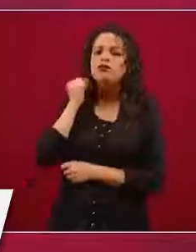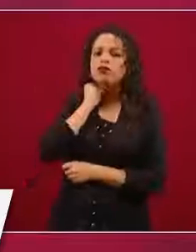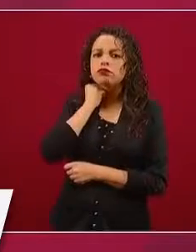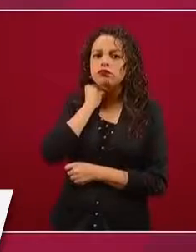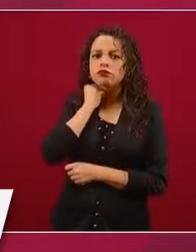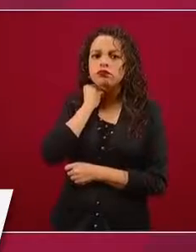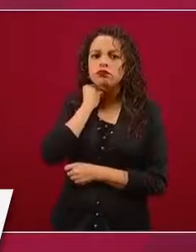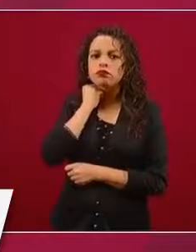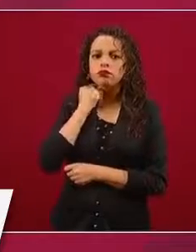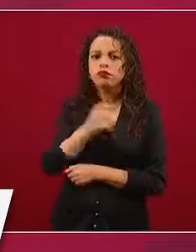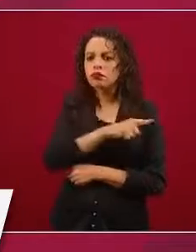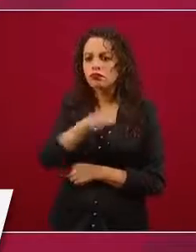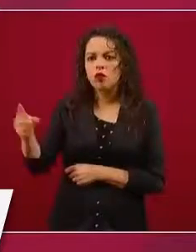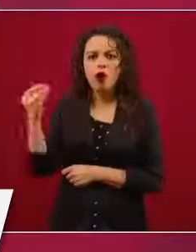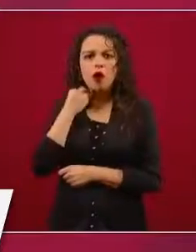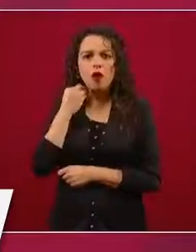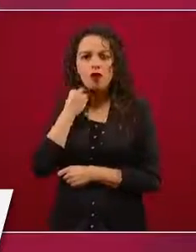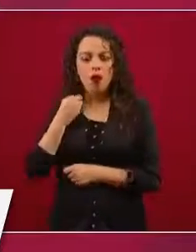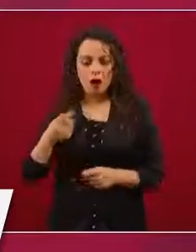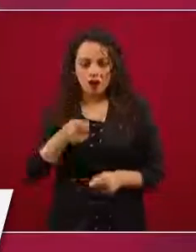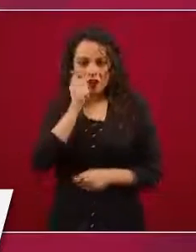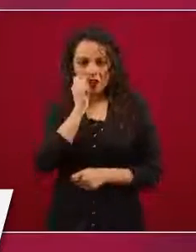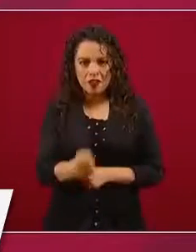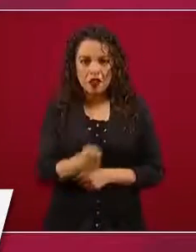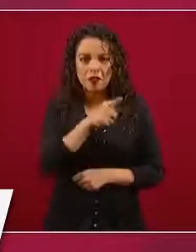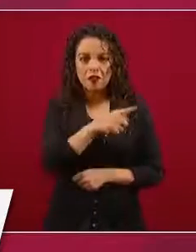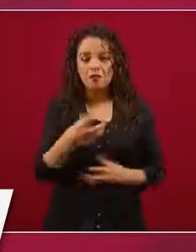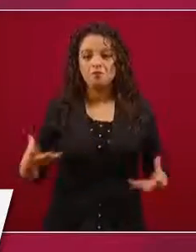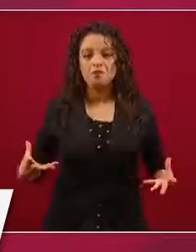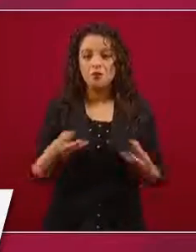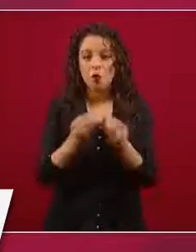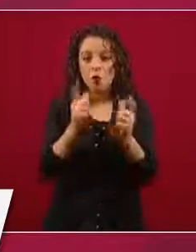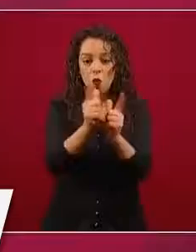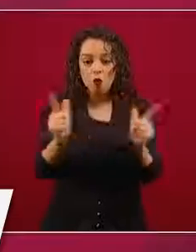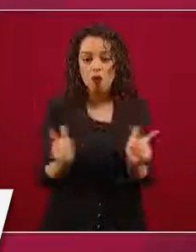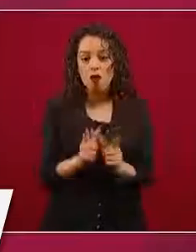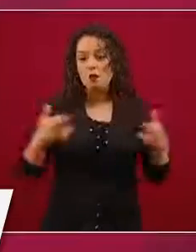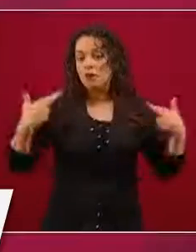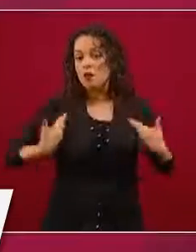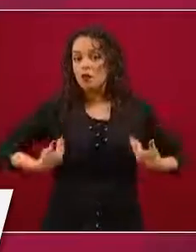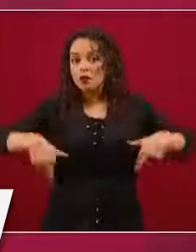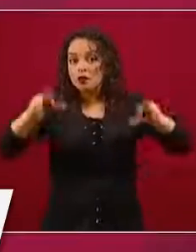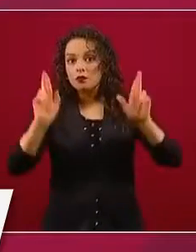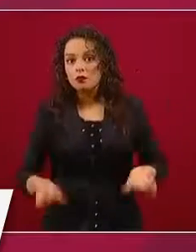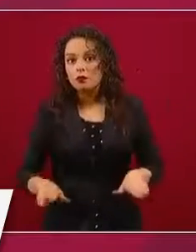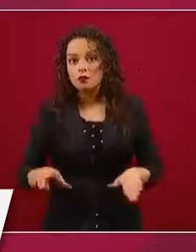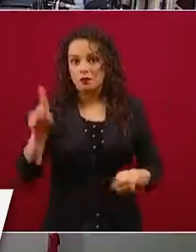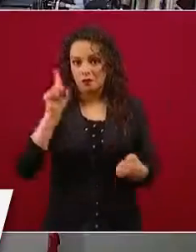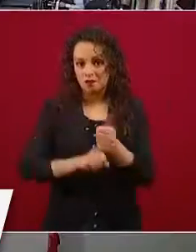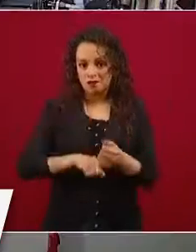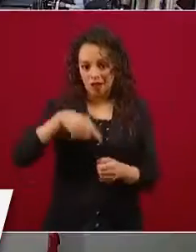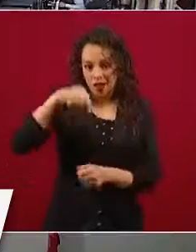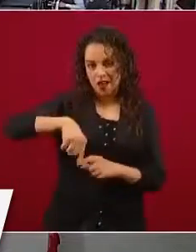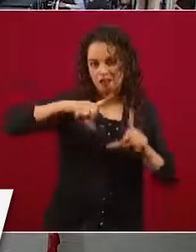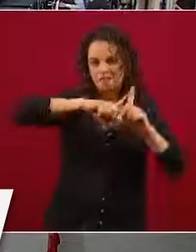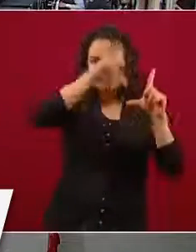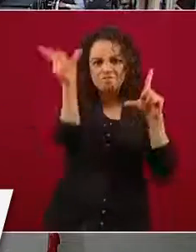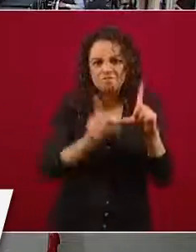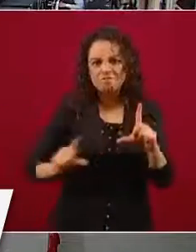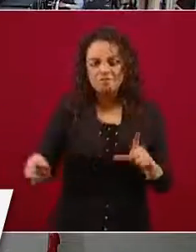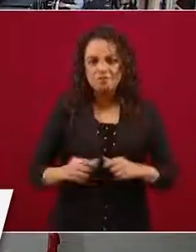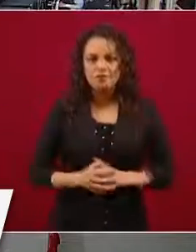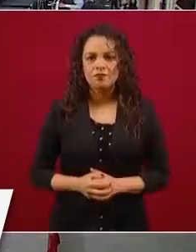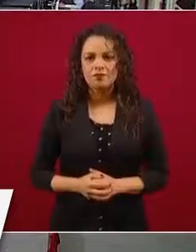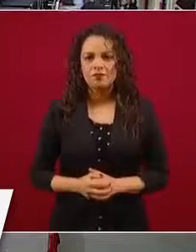de los grupos de intereses creados en el país. ¿Quiénes son los